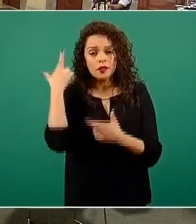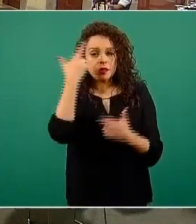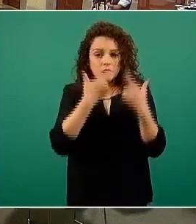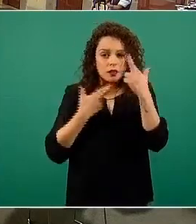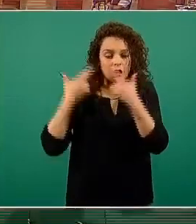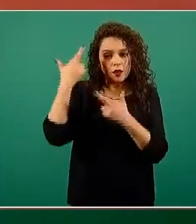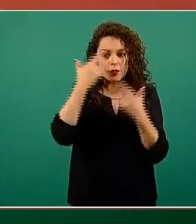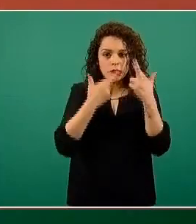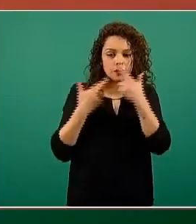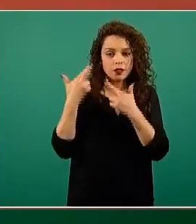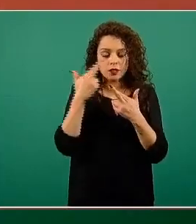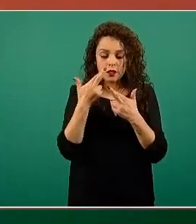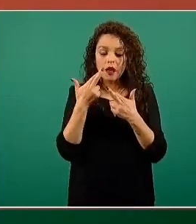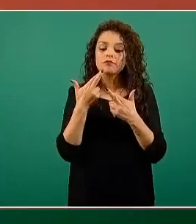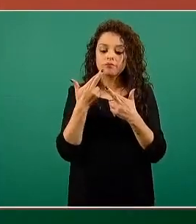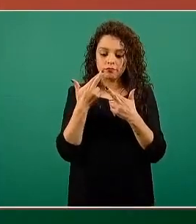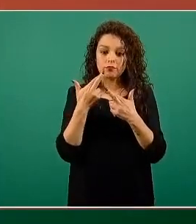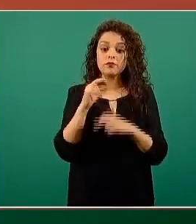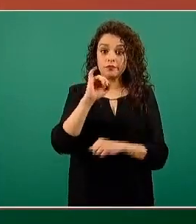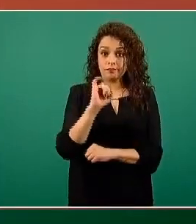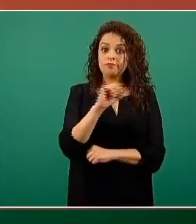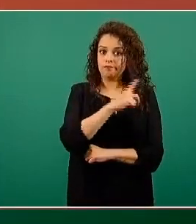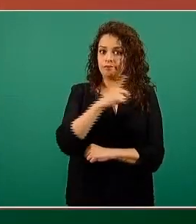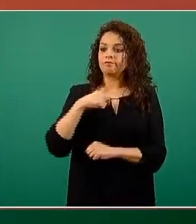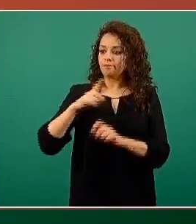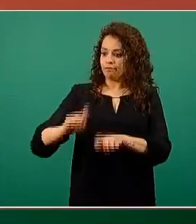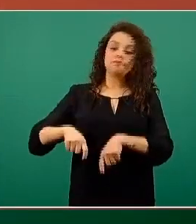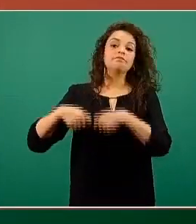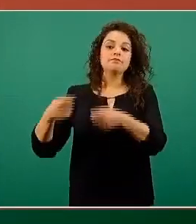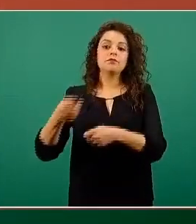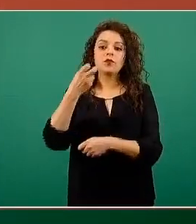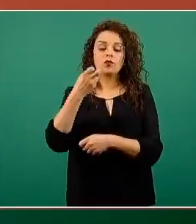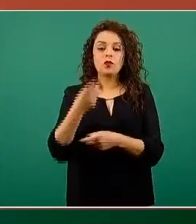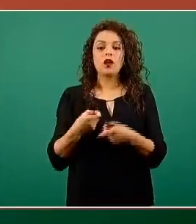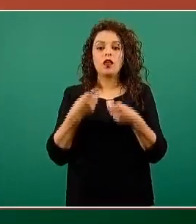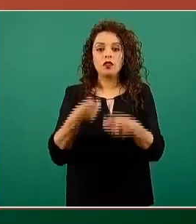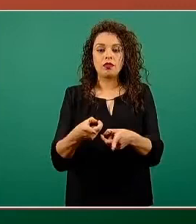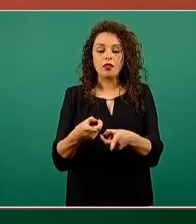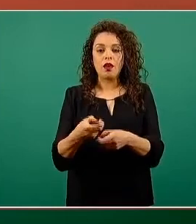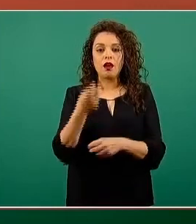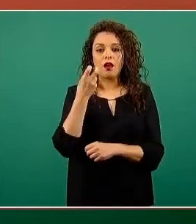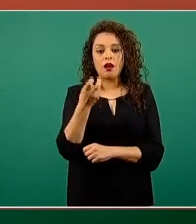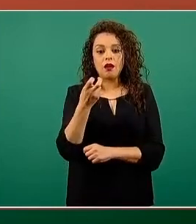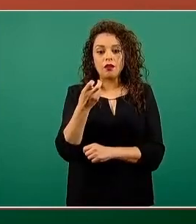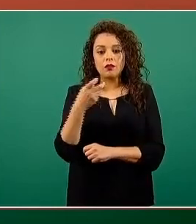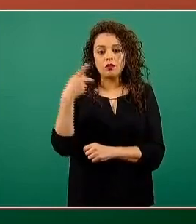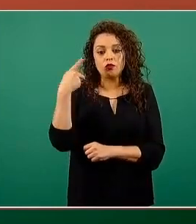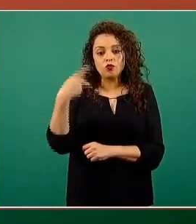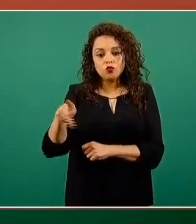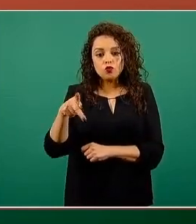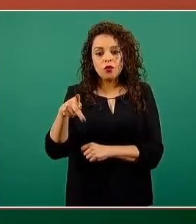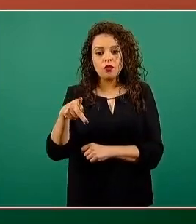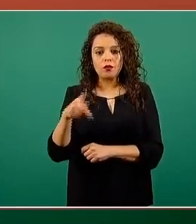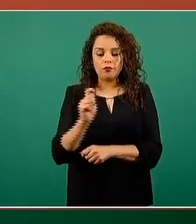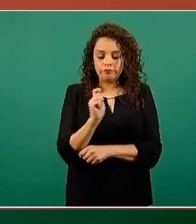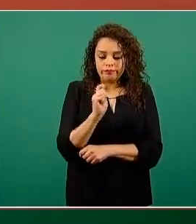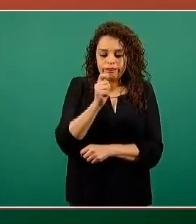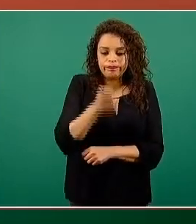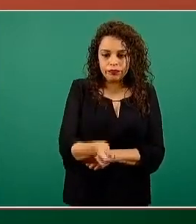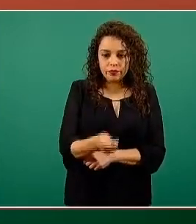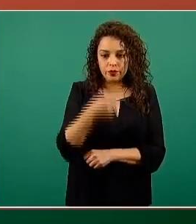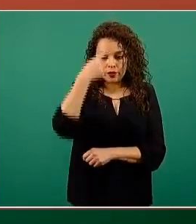primera instancia consideraron que así debía ser. De modo que otorgaron este criterio o esta sentencia de la